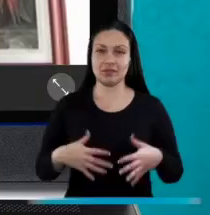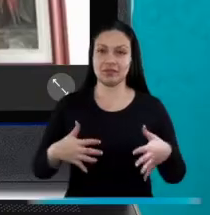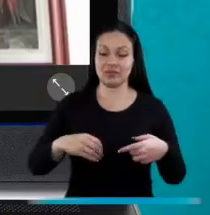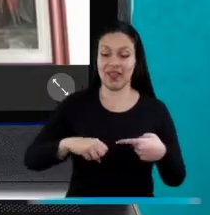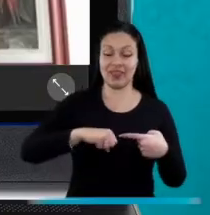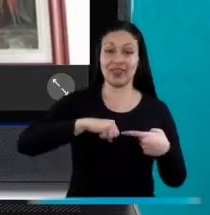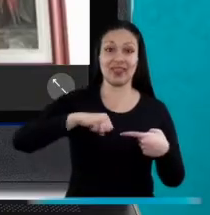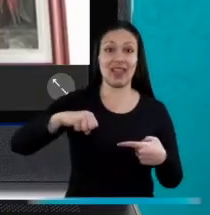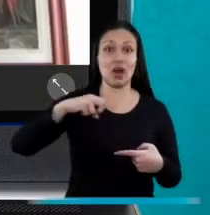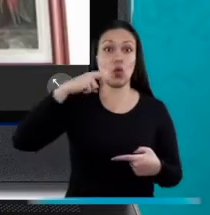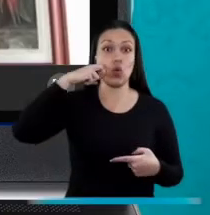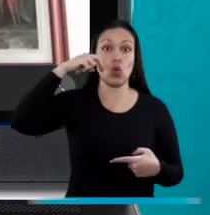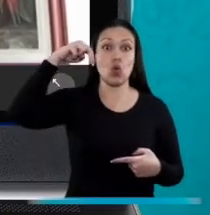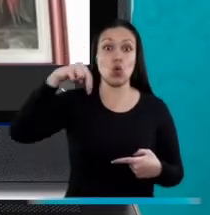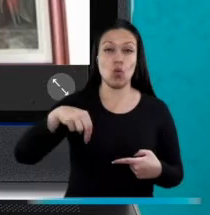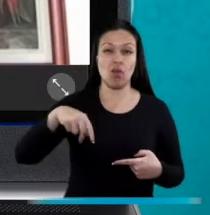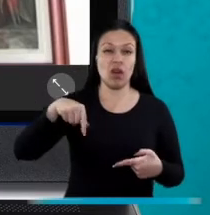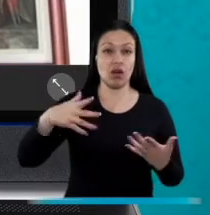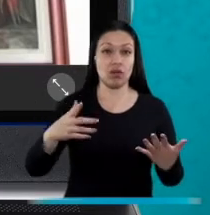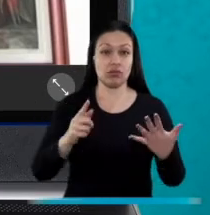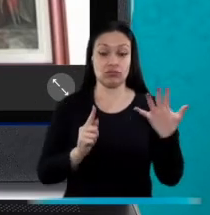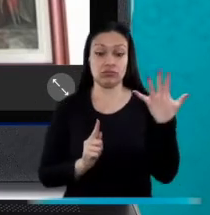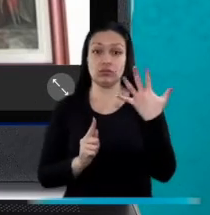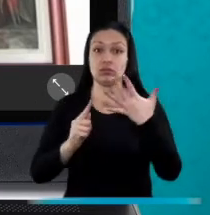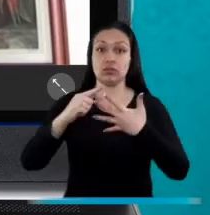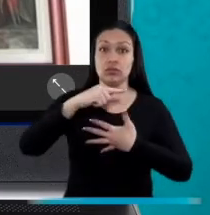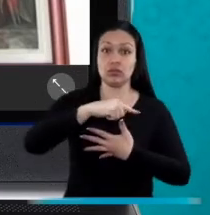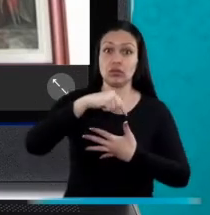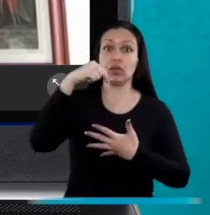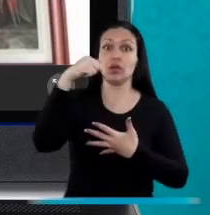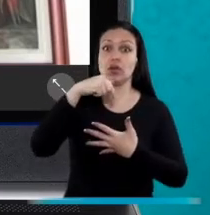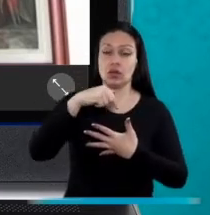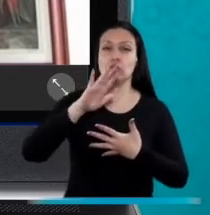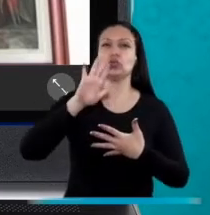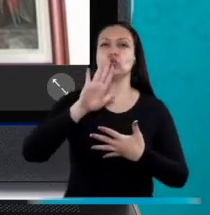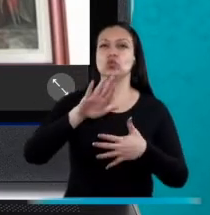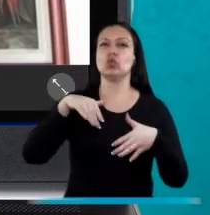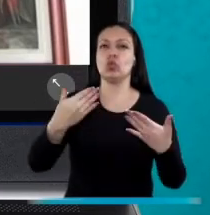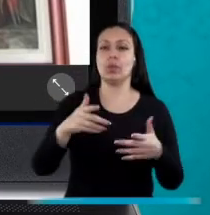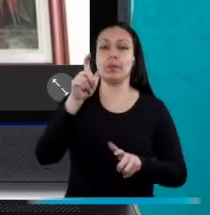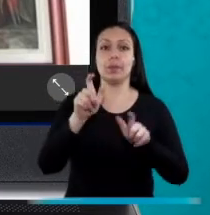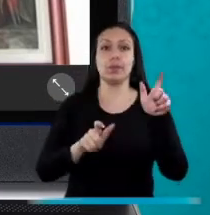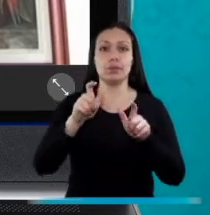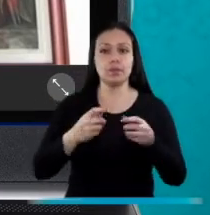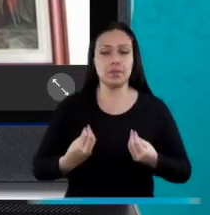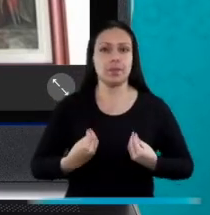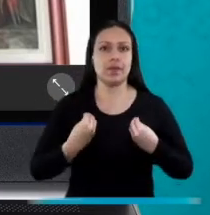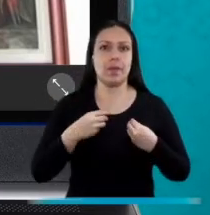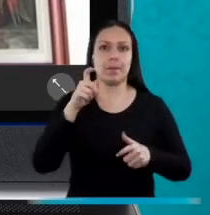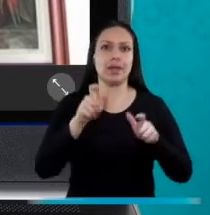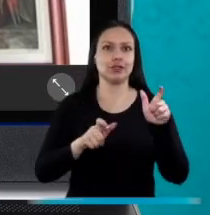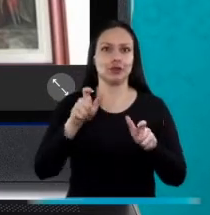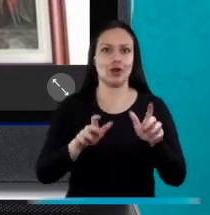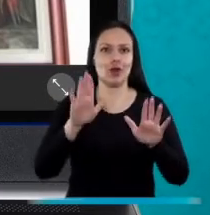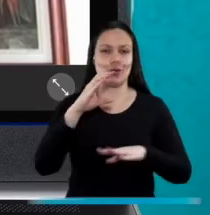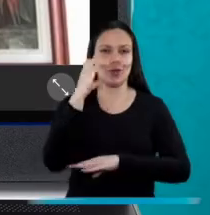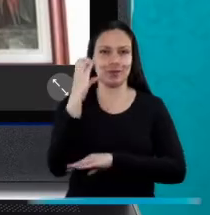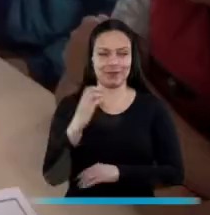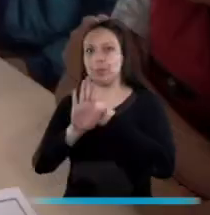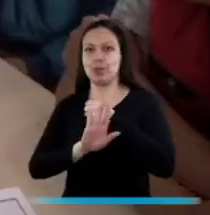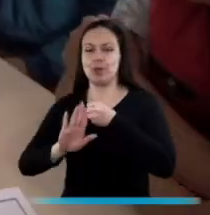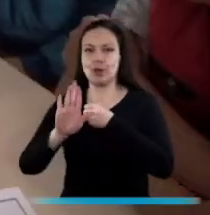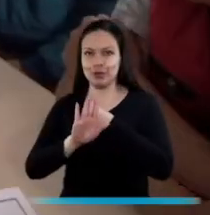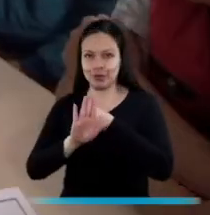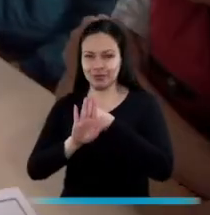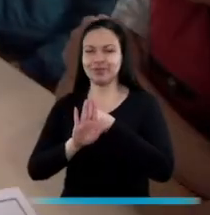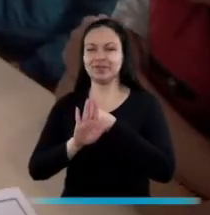Los derechos humanos son transversales a tantos escenarios y a tanta esencia de la vida de los ciudadanos.